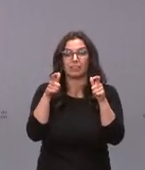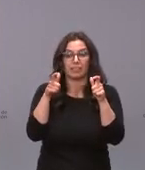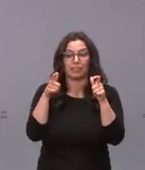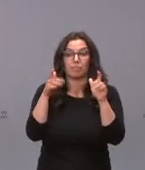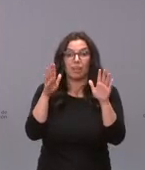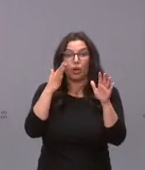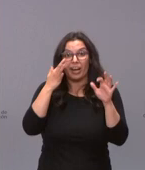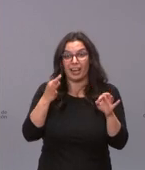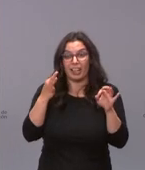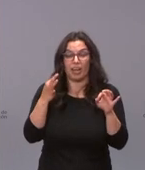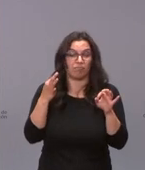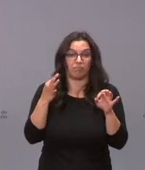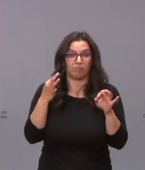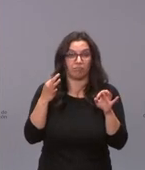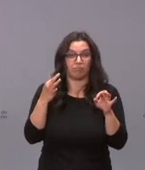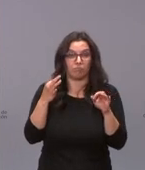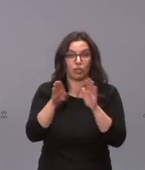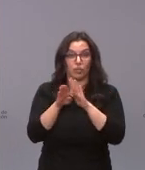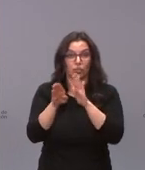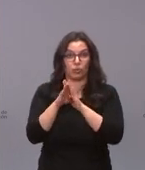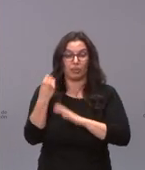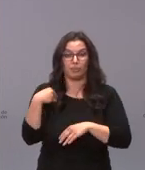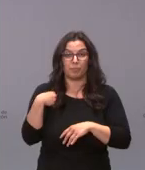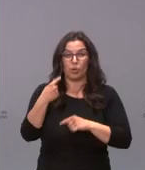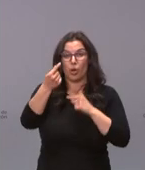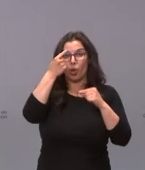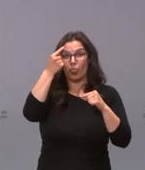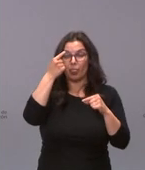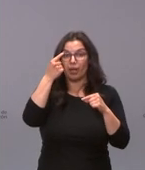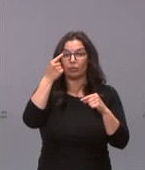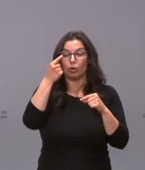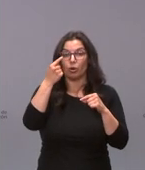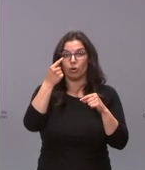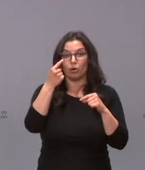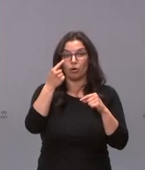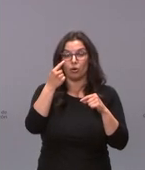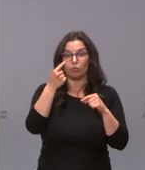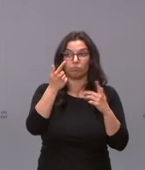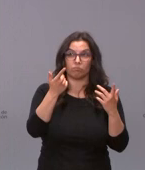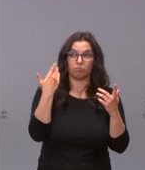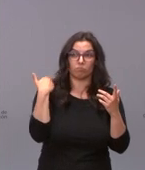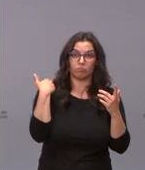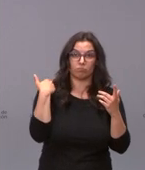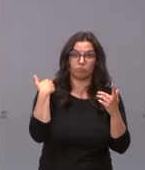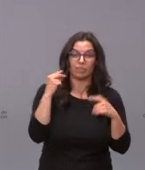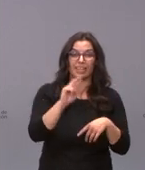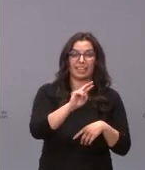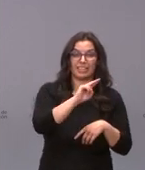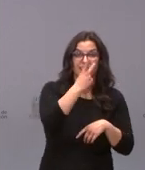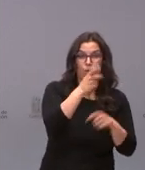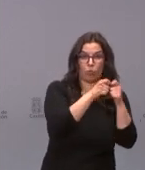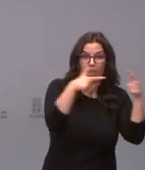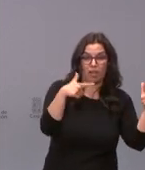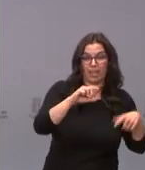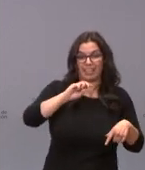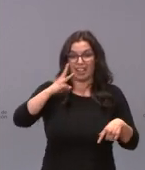aún y hoy por debajo de las cifras más bajas que obtuvimos entre la segunda y la tercera